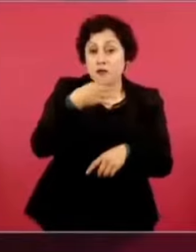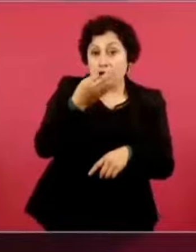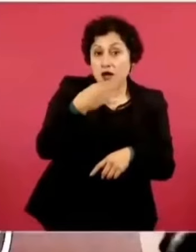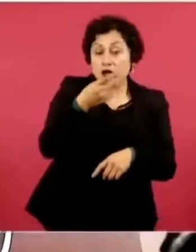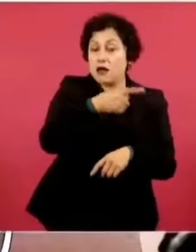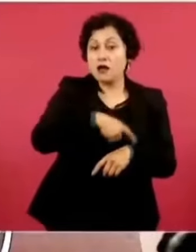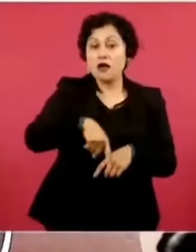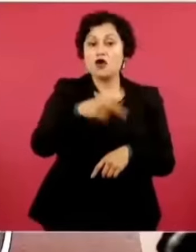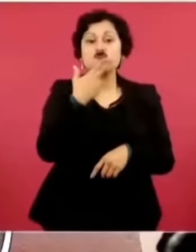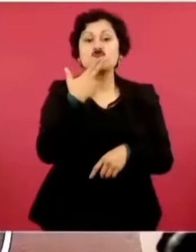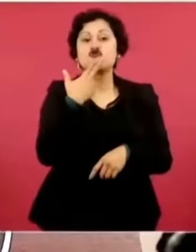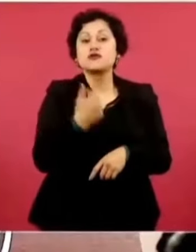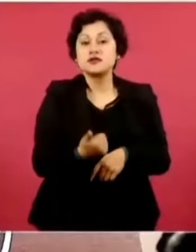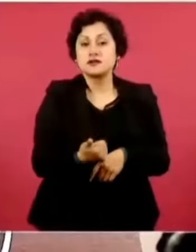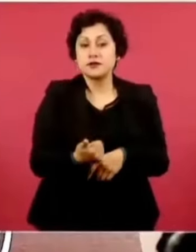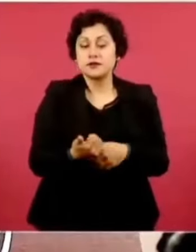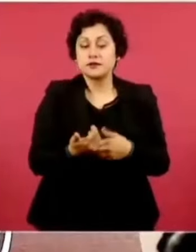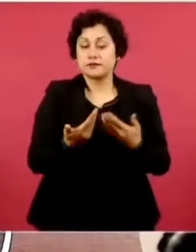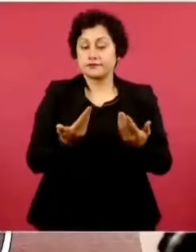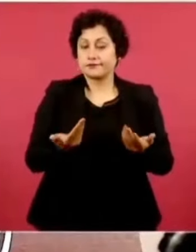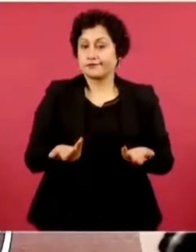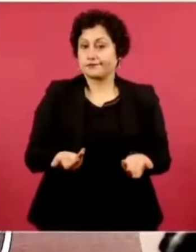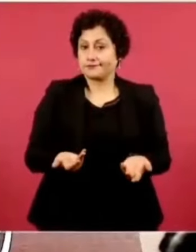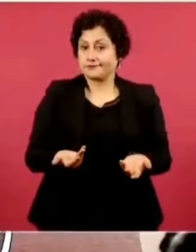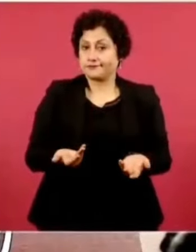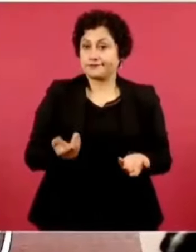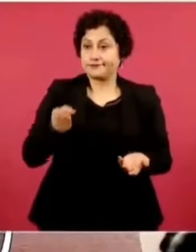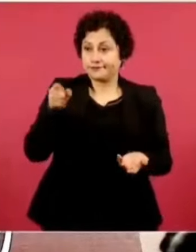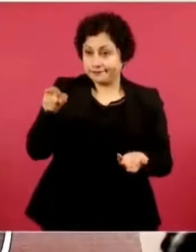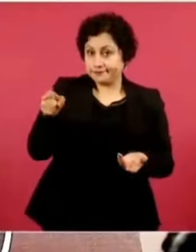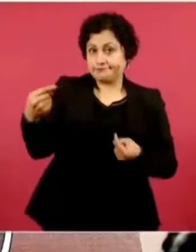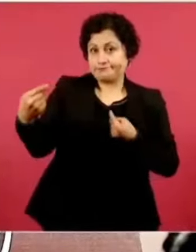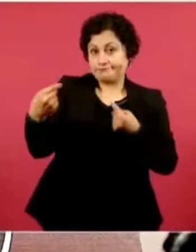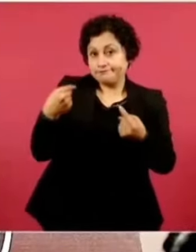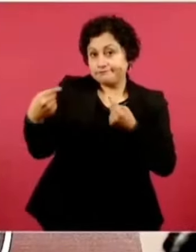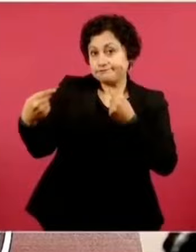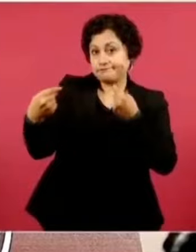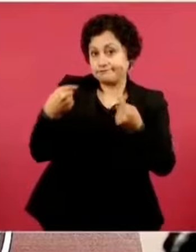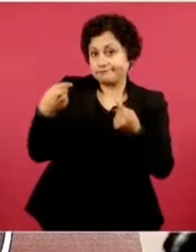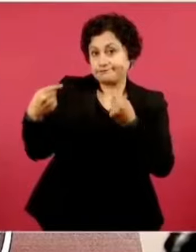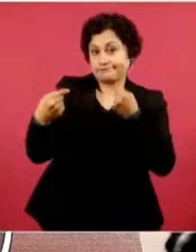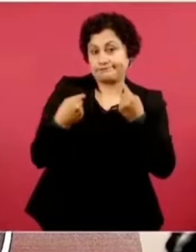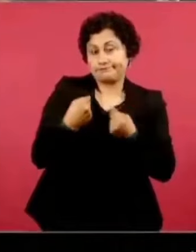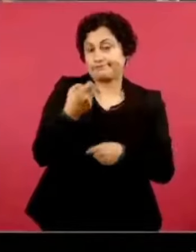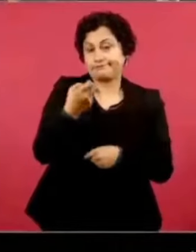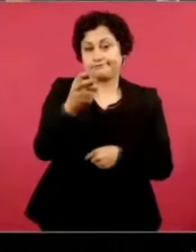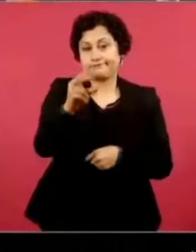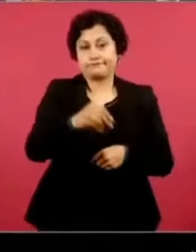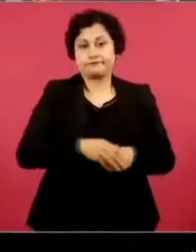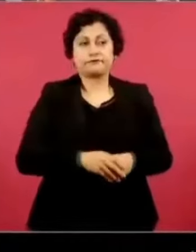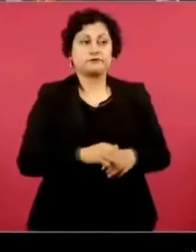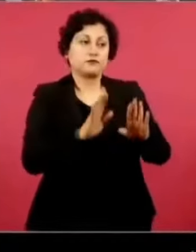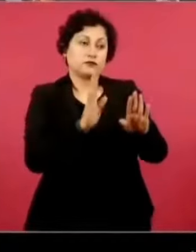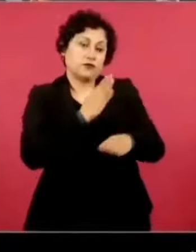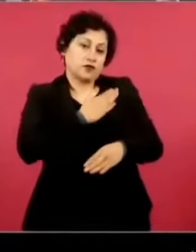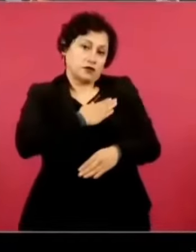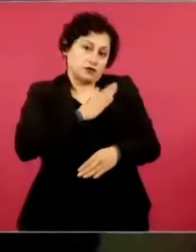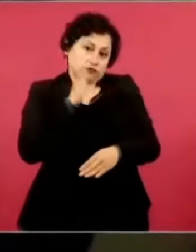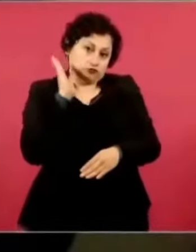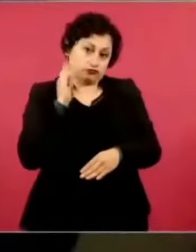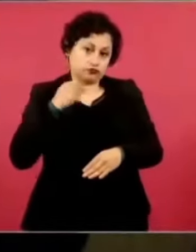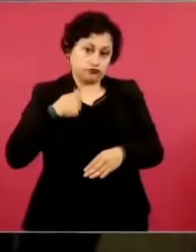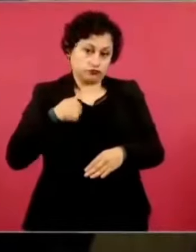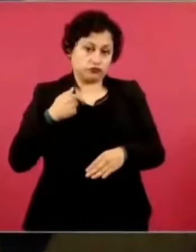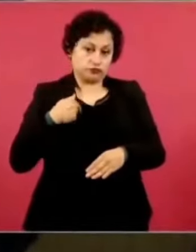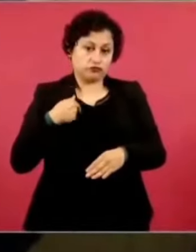cuestionando constantemente con esto. Bueno, yo presenté un extracto solamente por respecto a